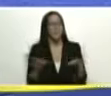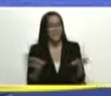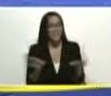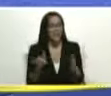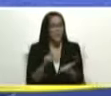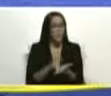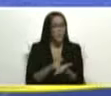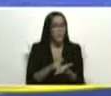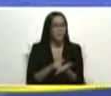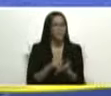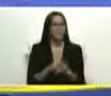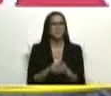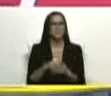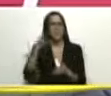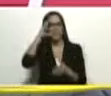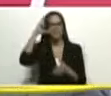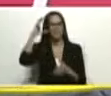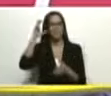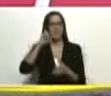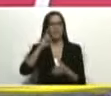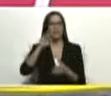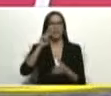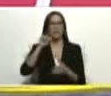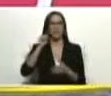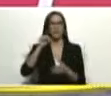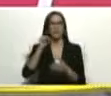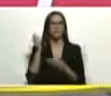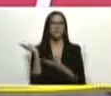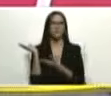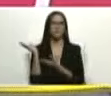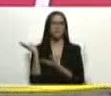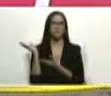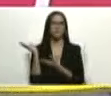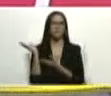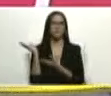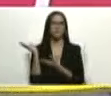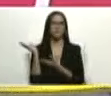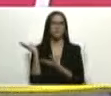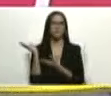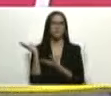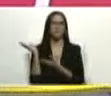aeropuerto de Maiketía el canciller Iván Gil está ahí mismo pues